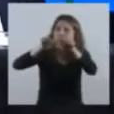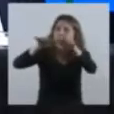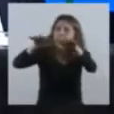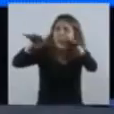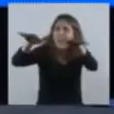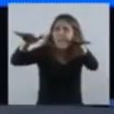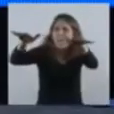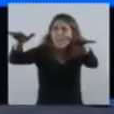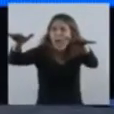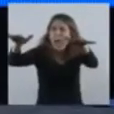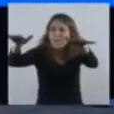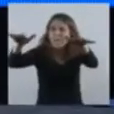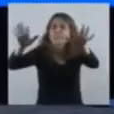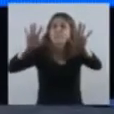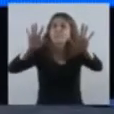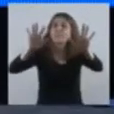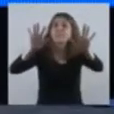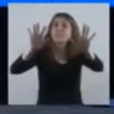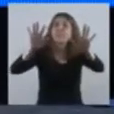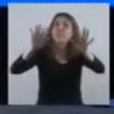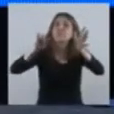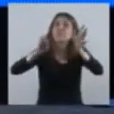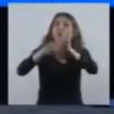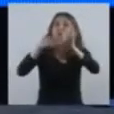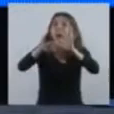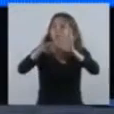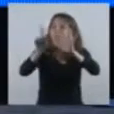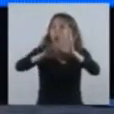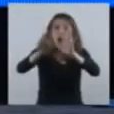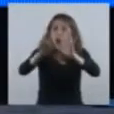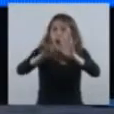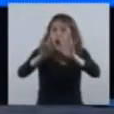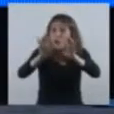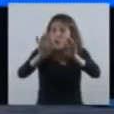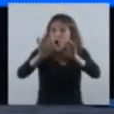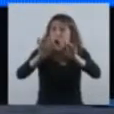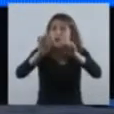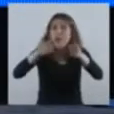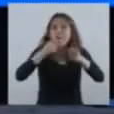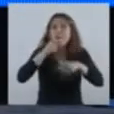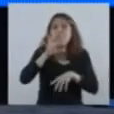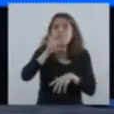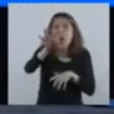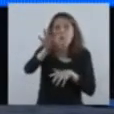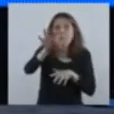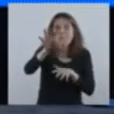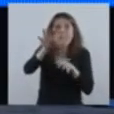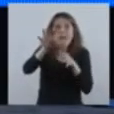El virus no está ya solo en las ciudades, sino está también en pequeños pueblos.